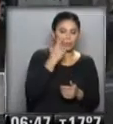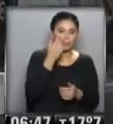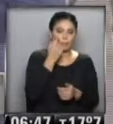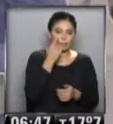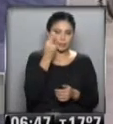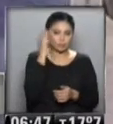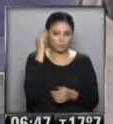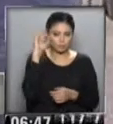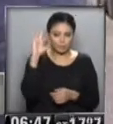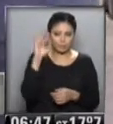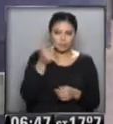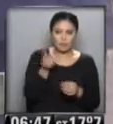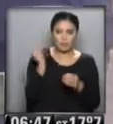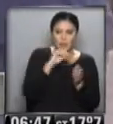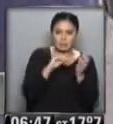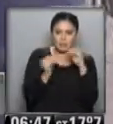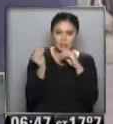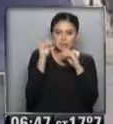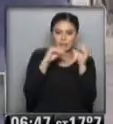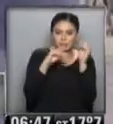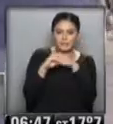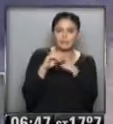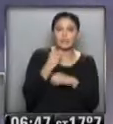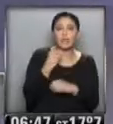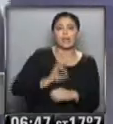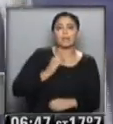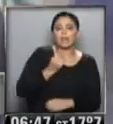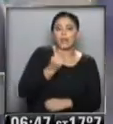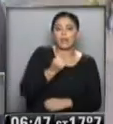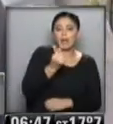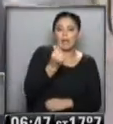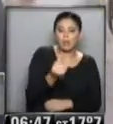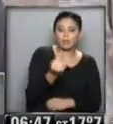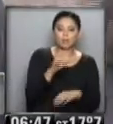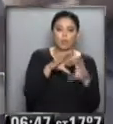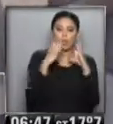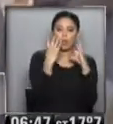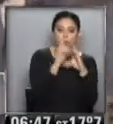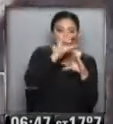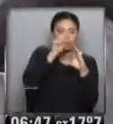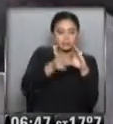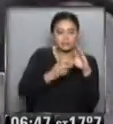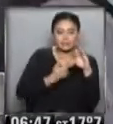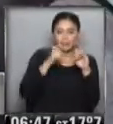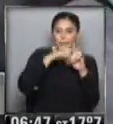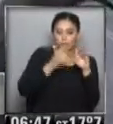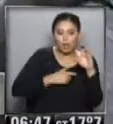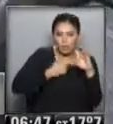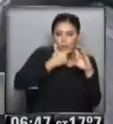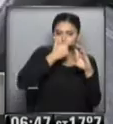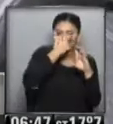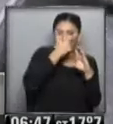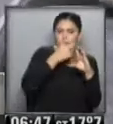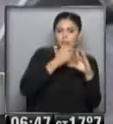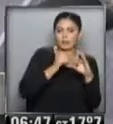...aunque el grado de calentamiento varía cada año debido a factores naturales... ...como por ejemplo, los ciclos de la